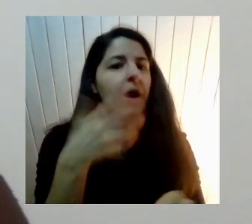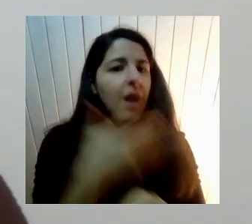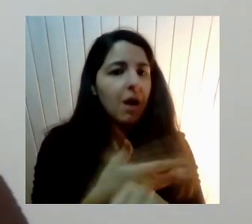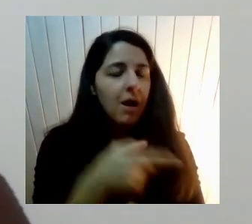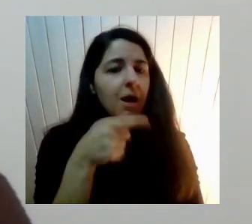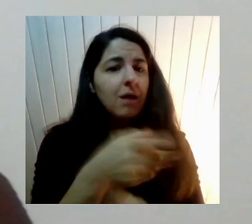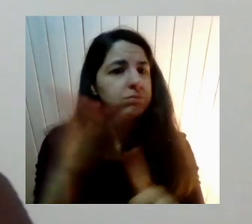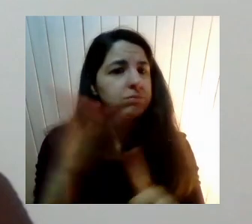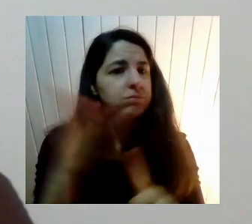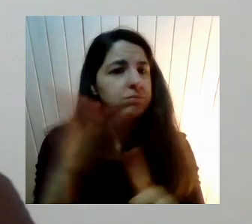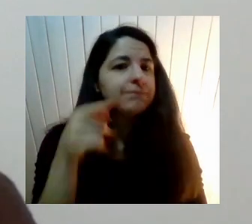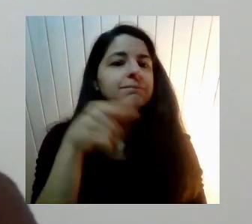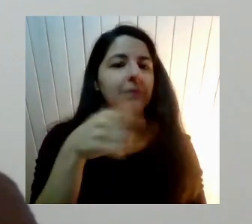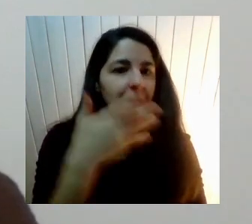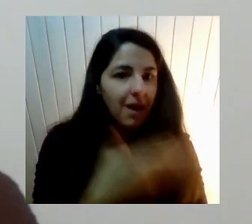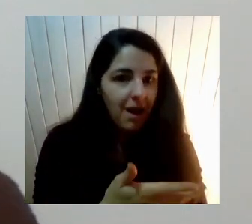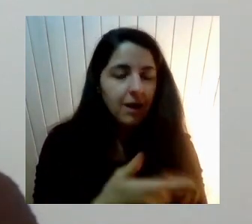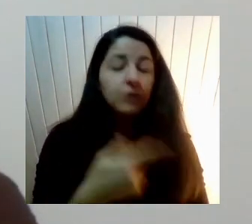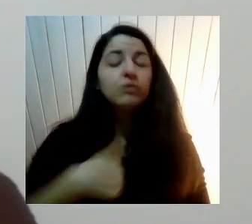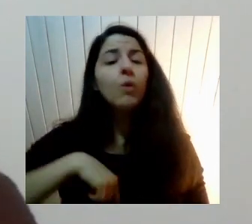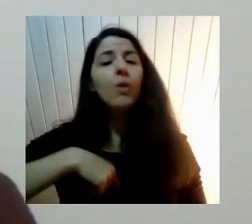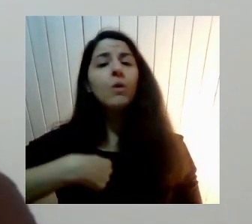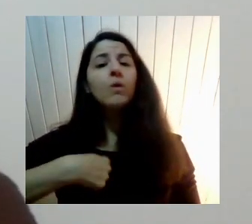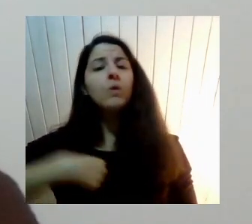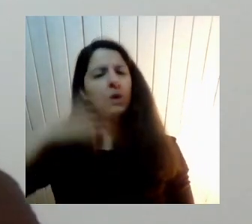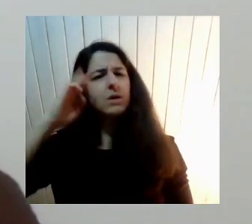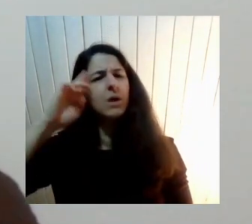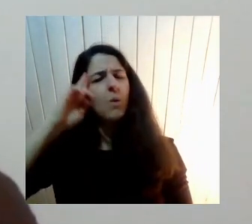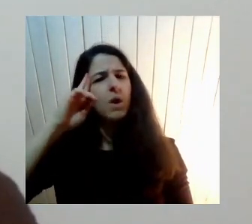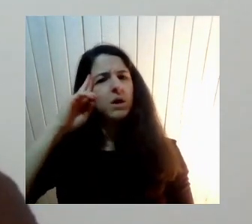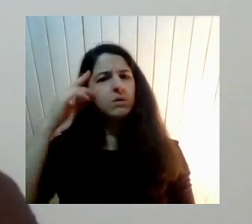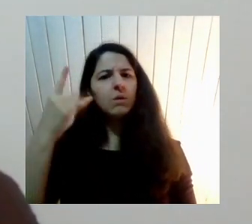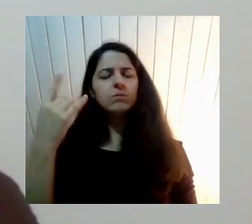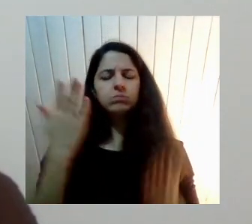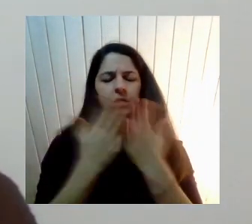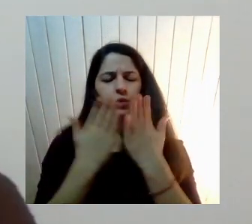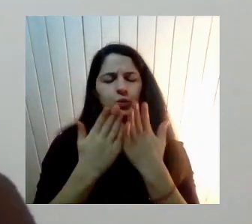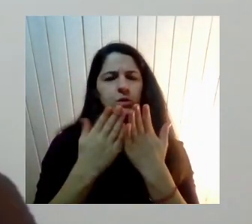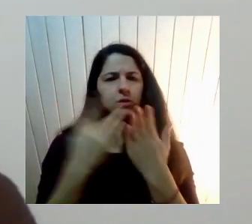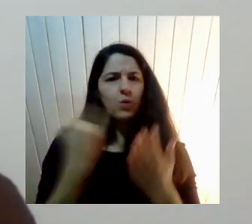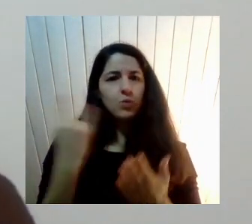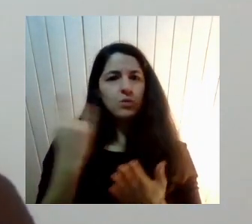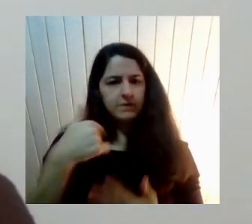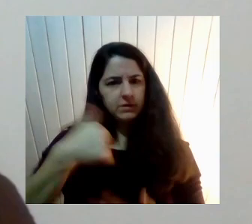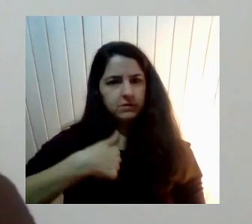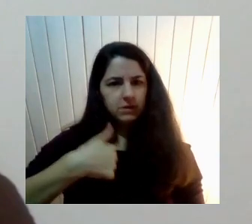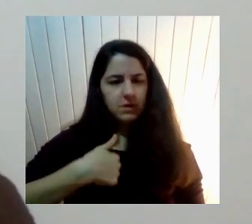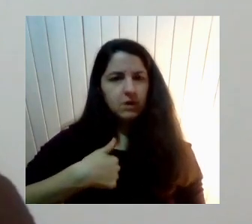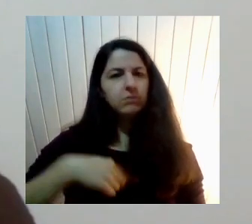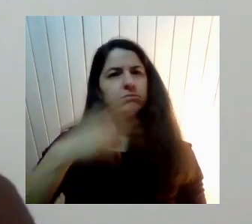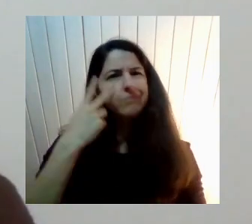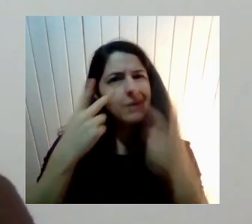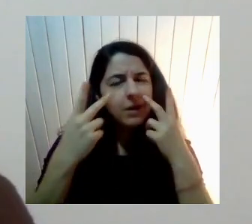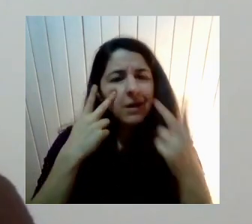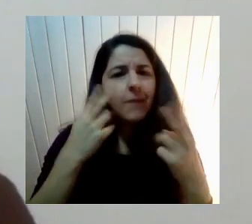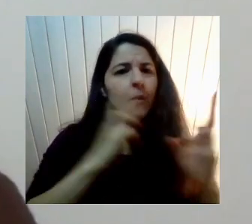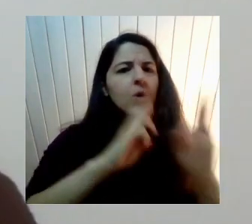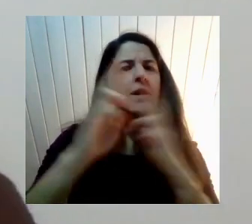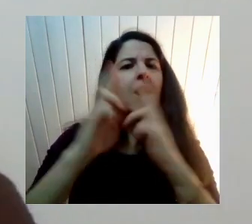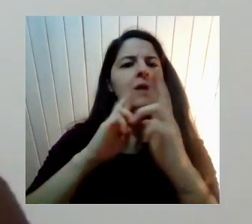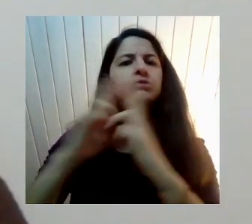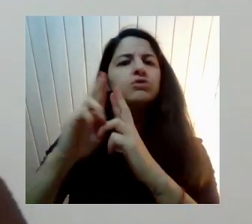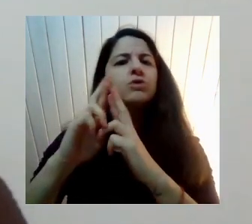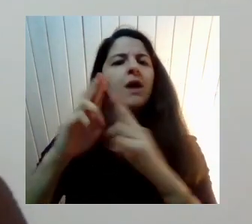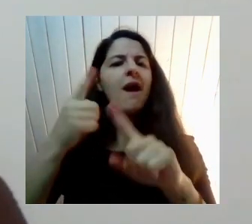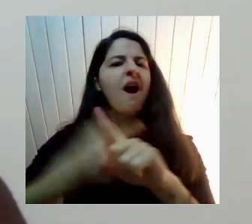era estudiante Universitaria Yo entré a la universidad En 2001 Y nosotros veíamos Ciertas relaciones Abusivas Entre nuestras compañeras Y